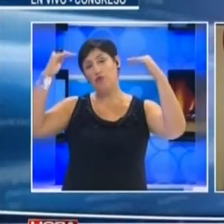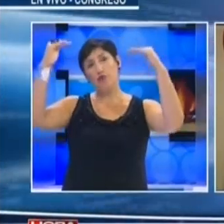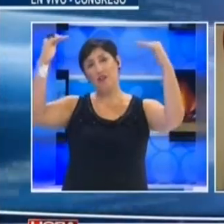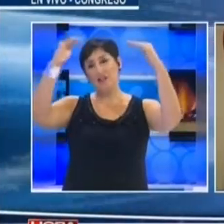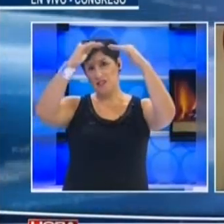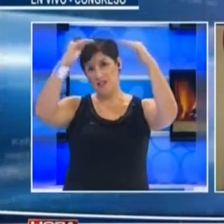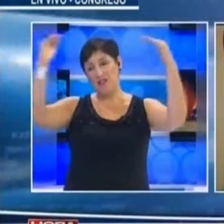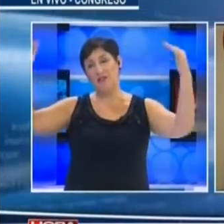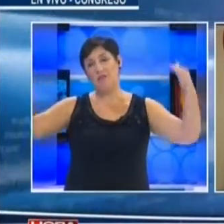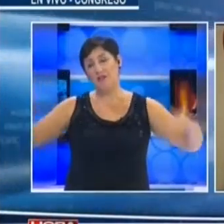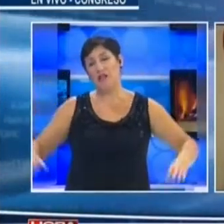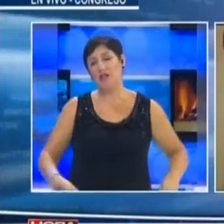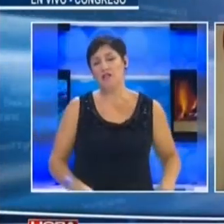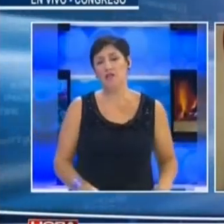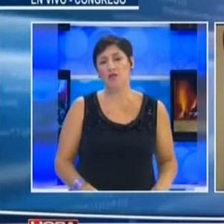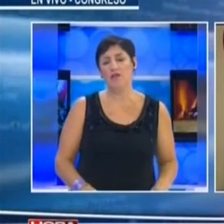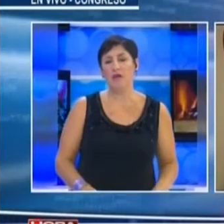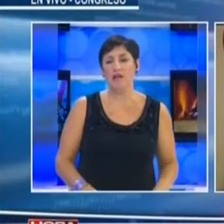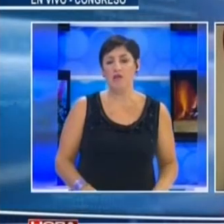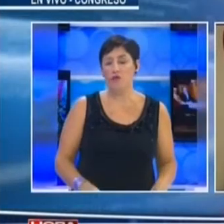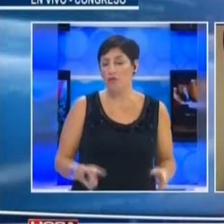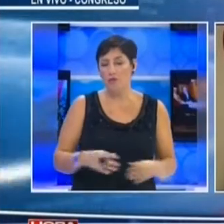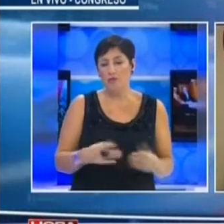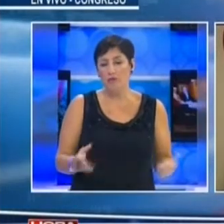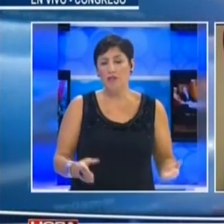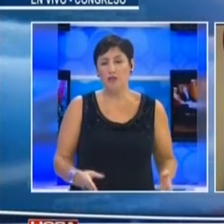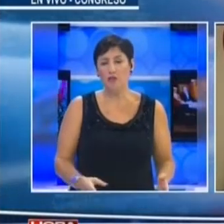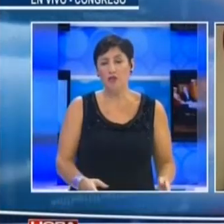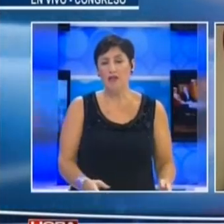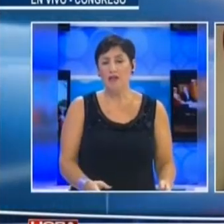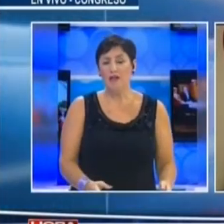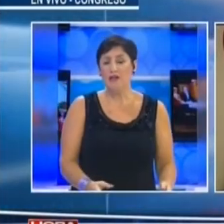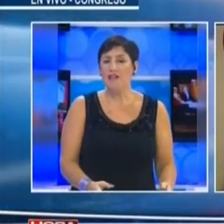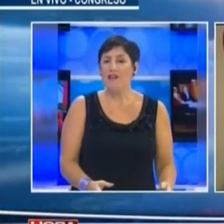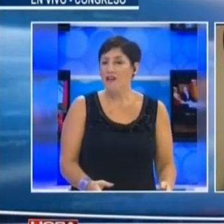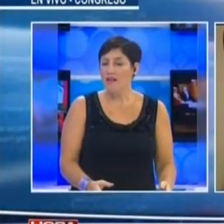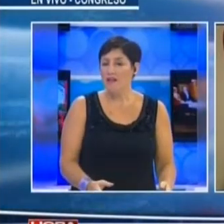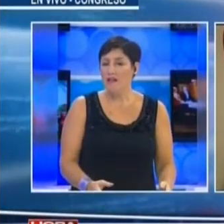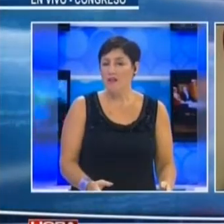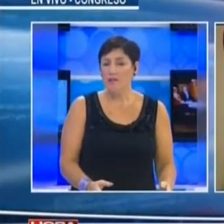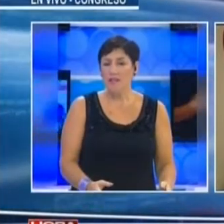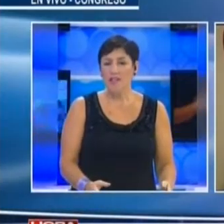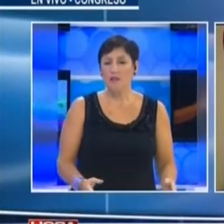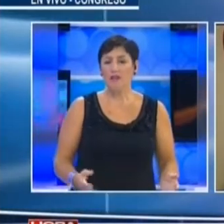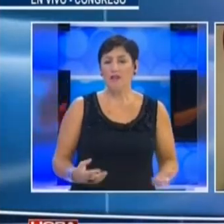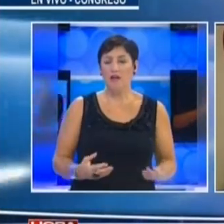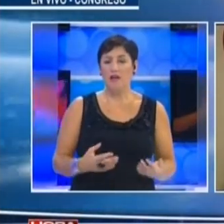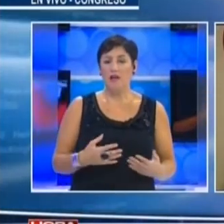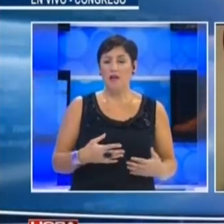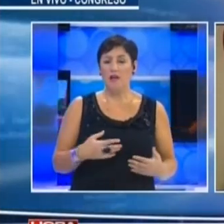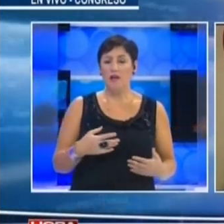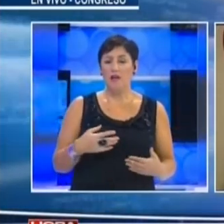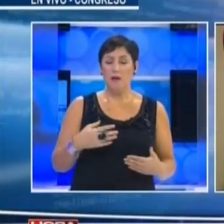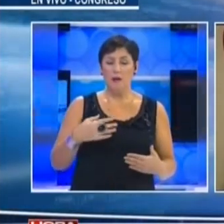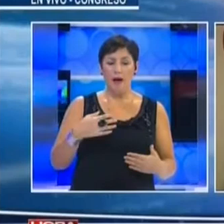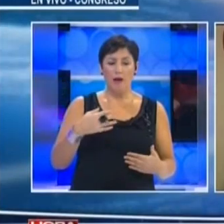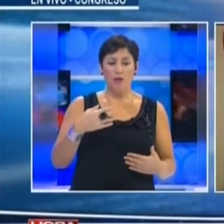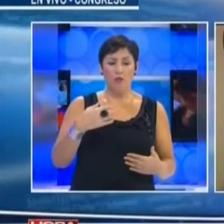arriba, que incluso no se alcanzan a ver en el paisaje clásico de Valparaíso y que hoy día lo pierden todo y se quejan básicamente de que